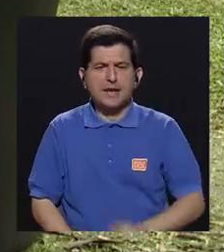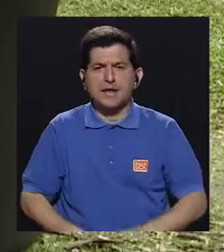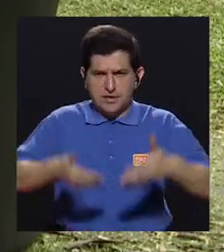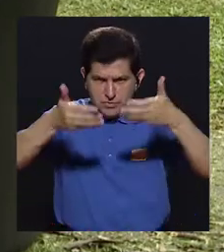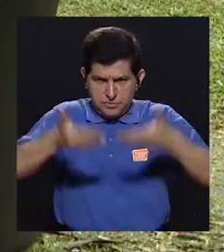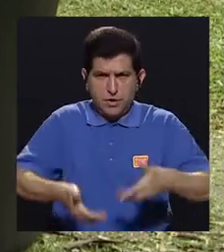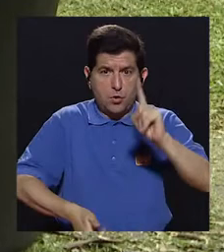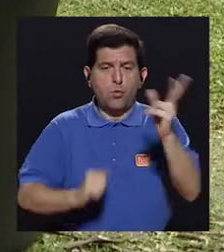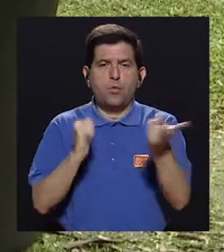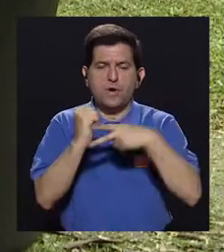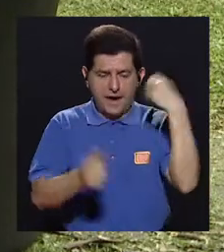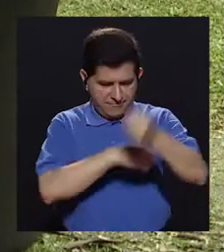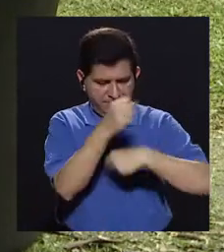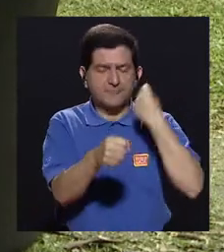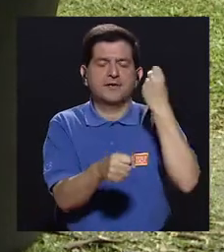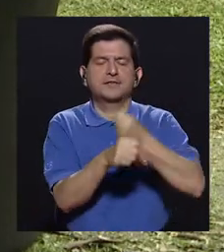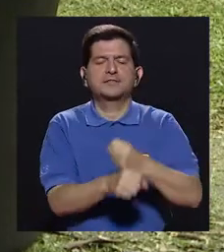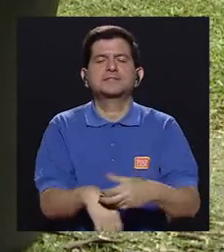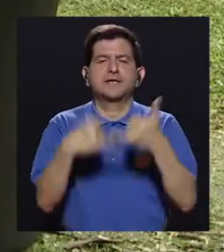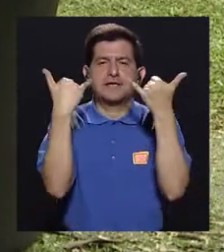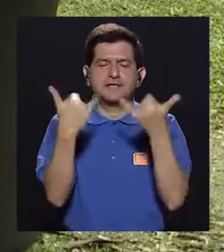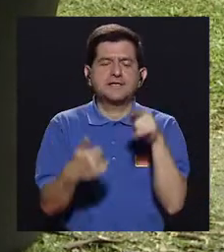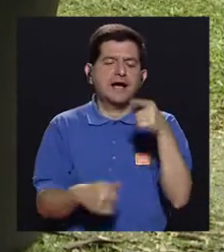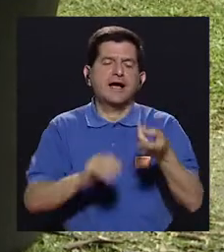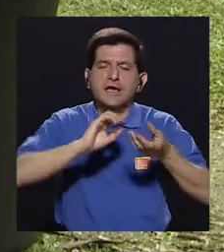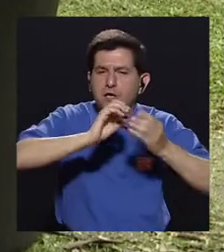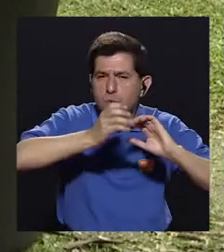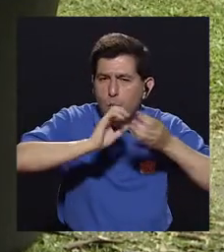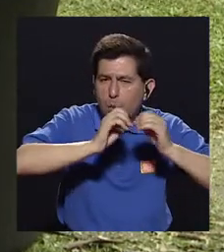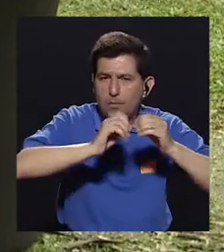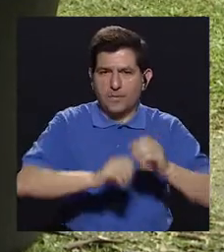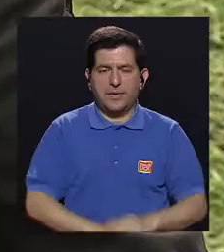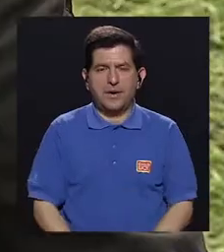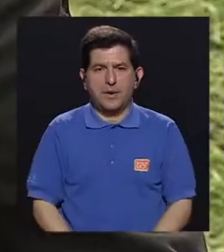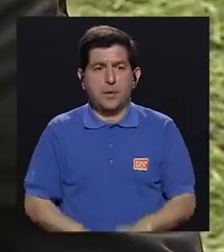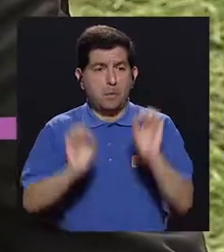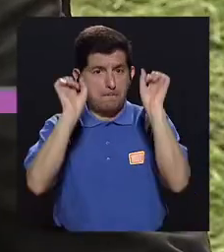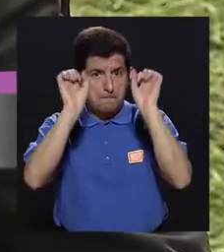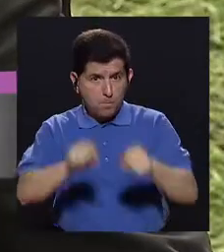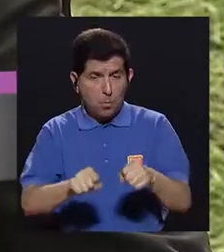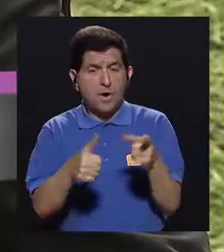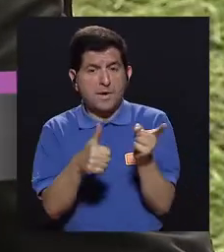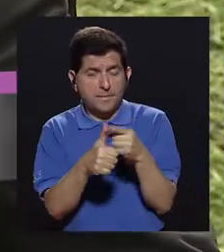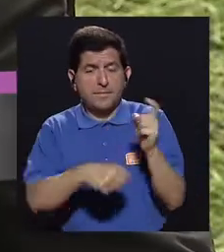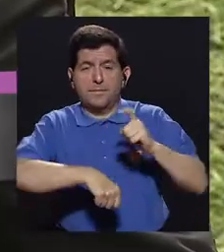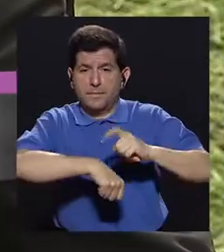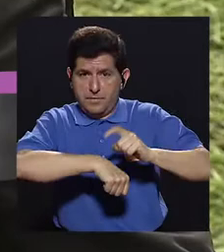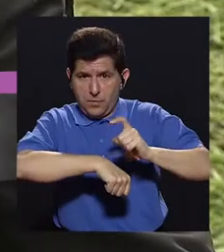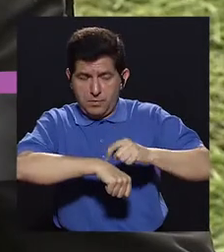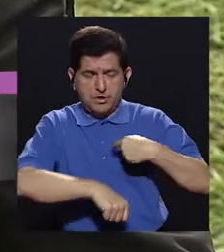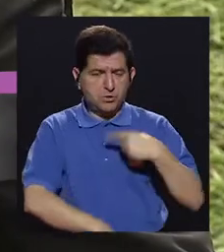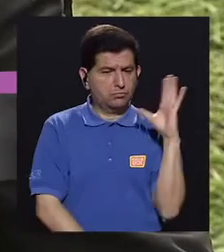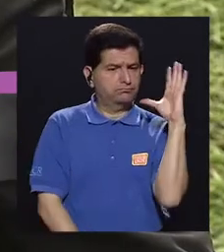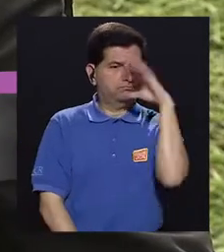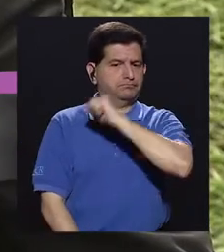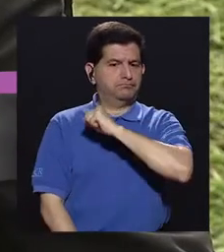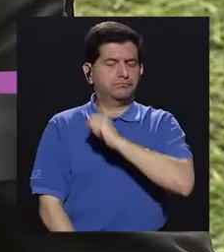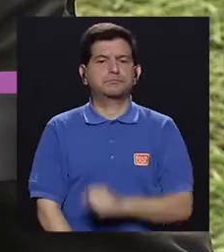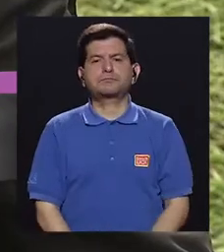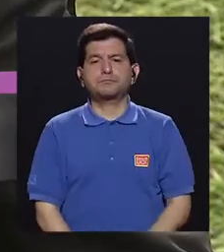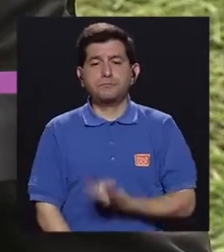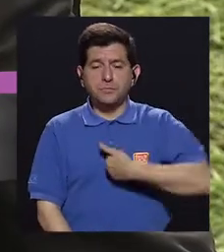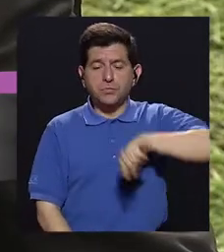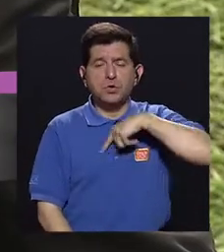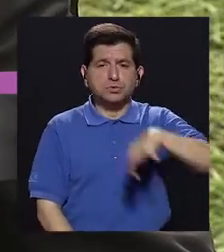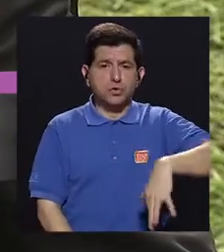pesado por lo menos una vez al año, ¿verdad? Entonces ya ahí hay un indicador en donde puede haber ese primer momento de darme cuenta.